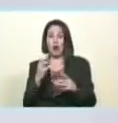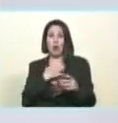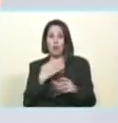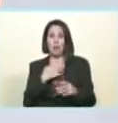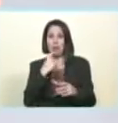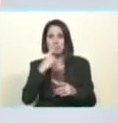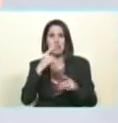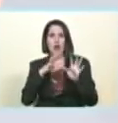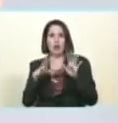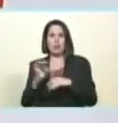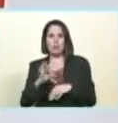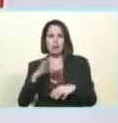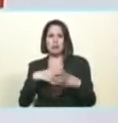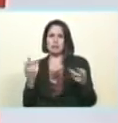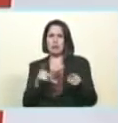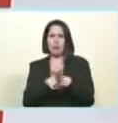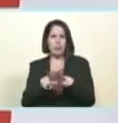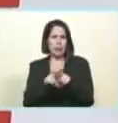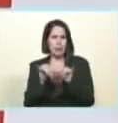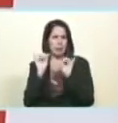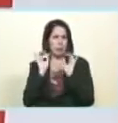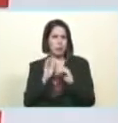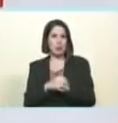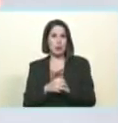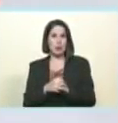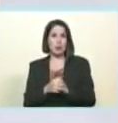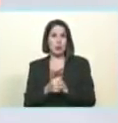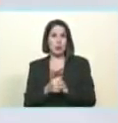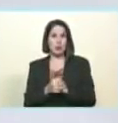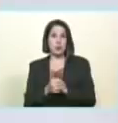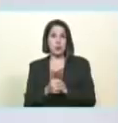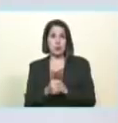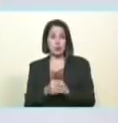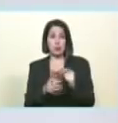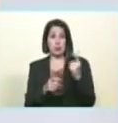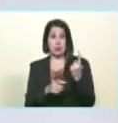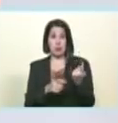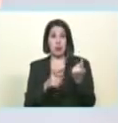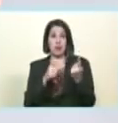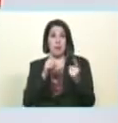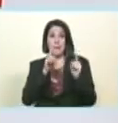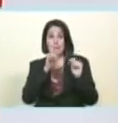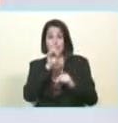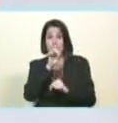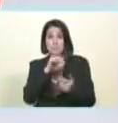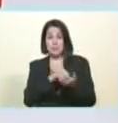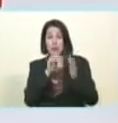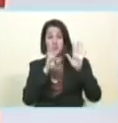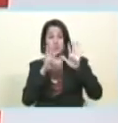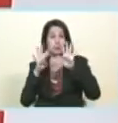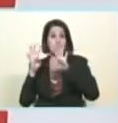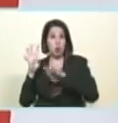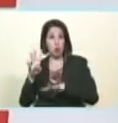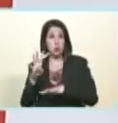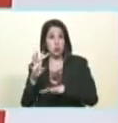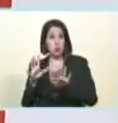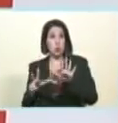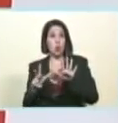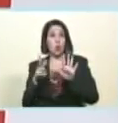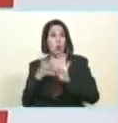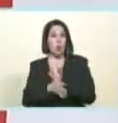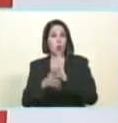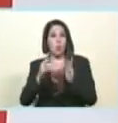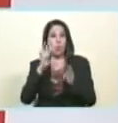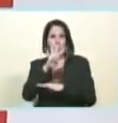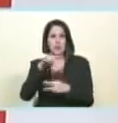yo redondeo 90% esto era mira 1998 cuarta república estaba a